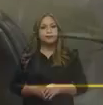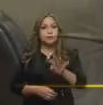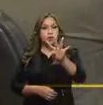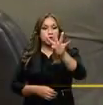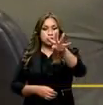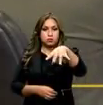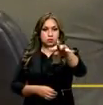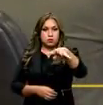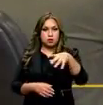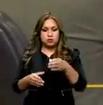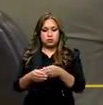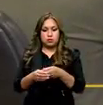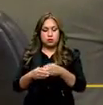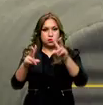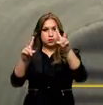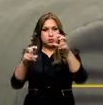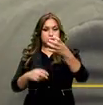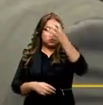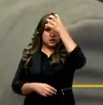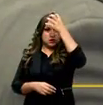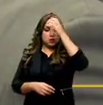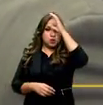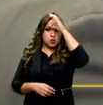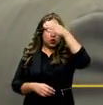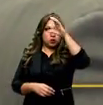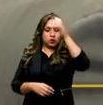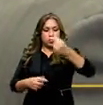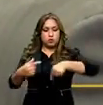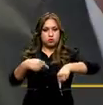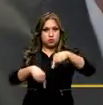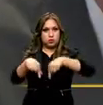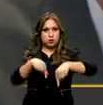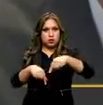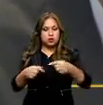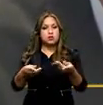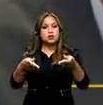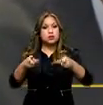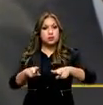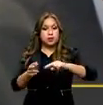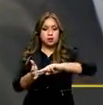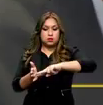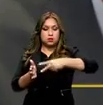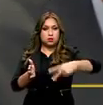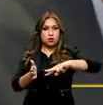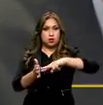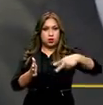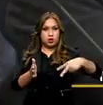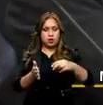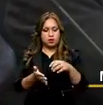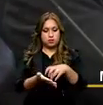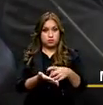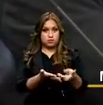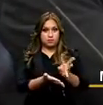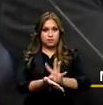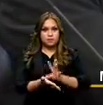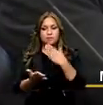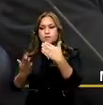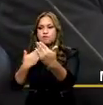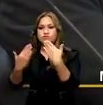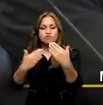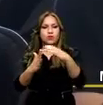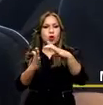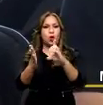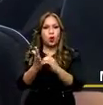Durante cuatro meses la Comisión de Educación, Cultura, Ciencia y Tecnología de la Asamblea Nacional socializó el